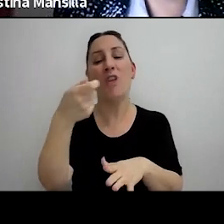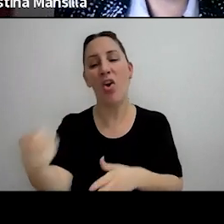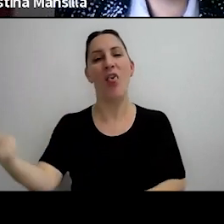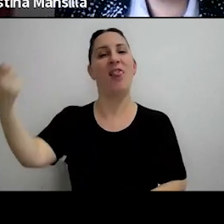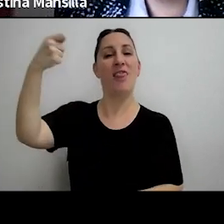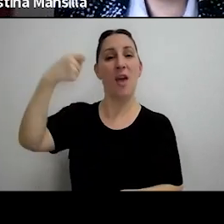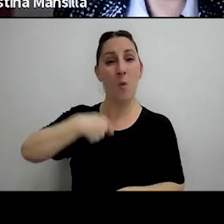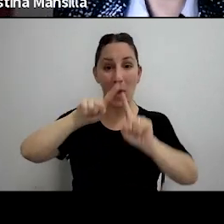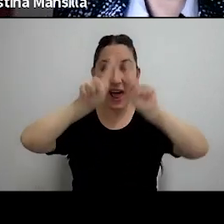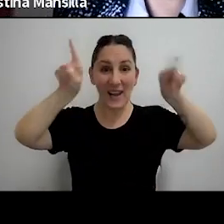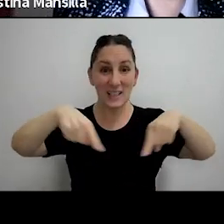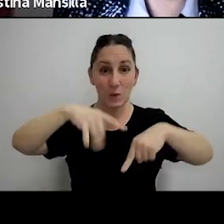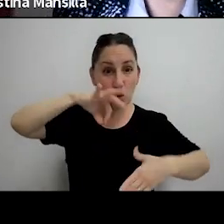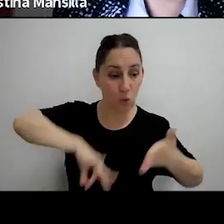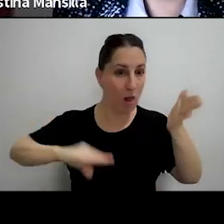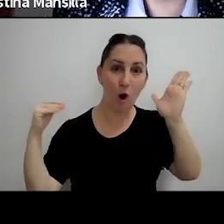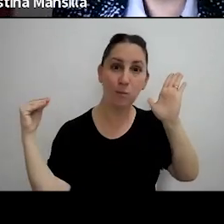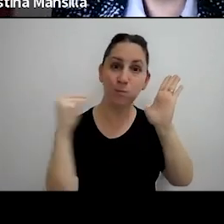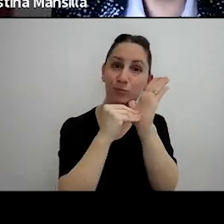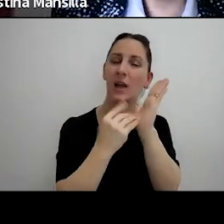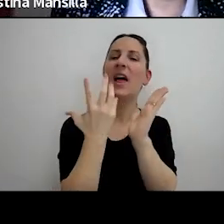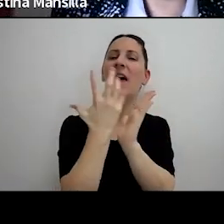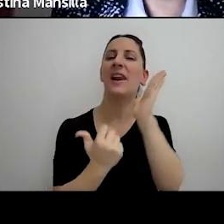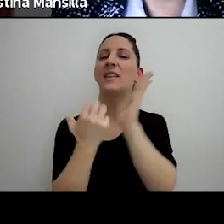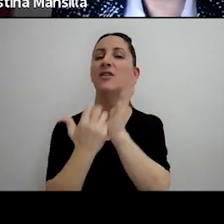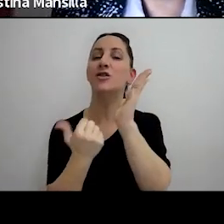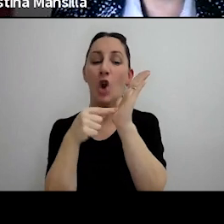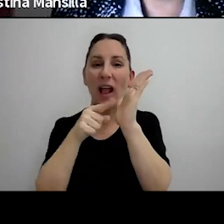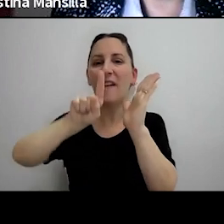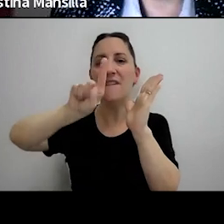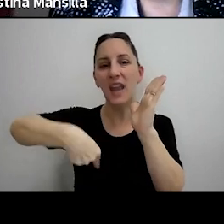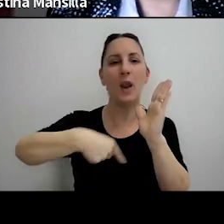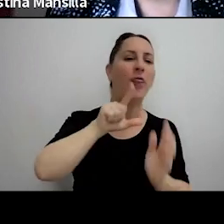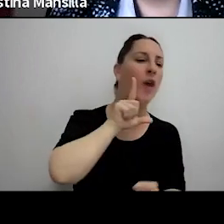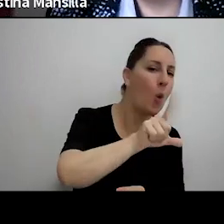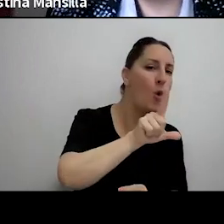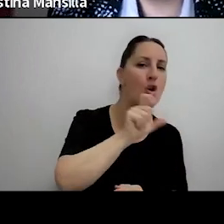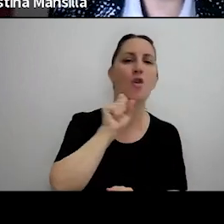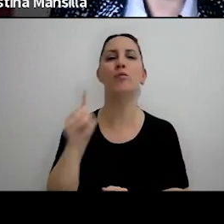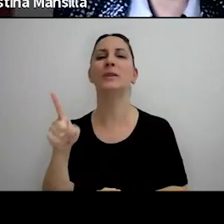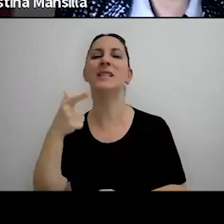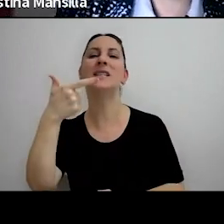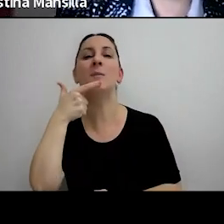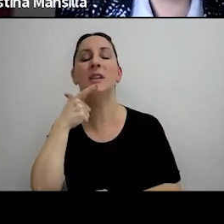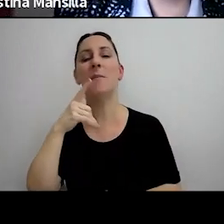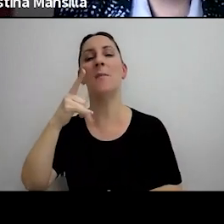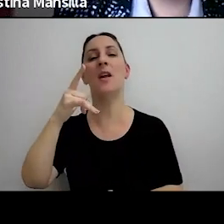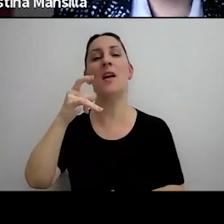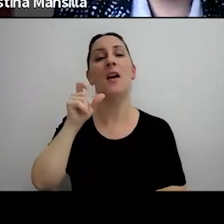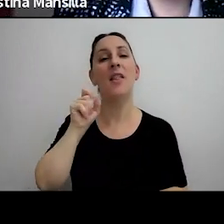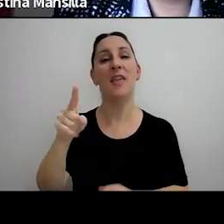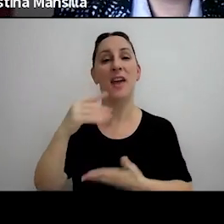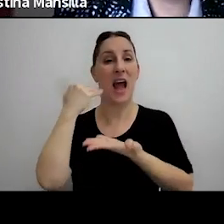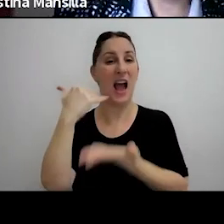en el recibo de sueldo las retenciones generadas entre julio y septiembre sobre el